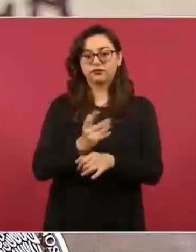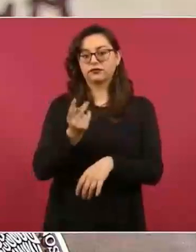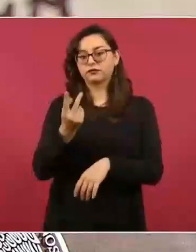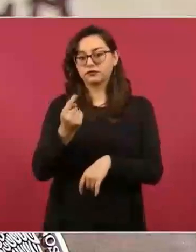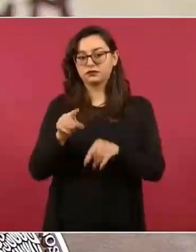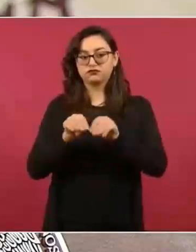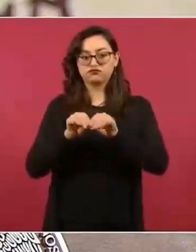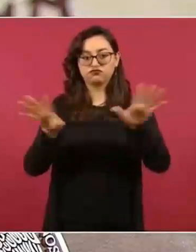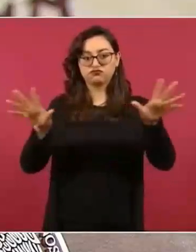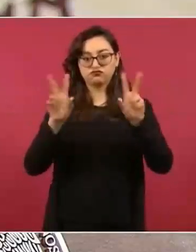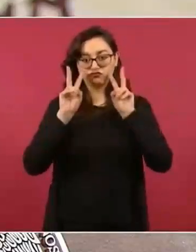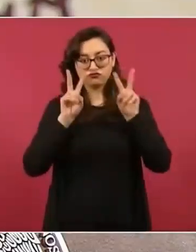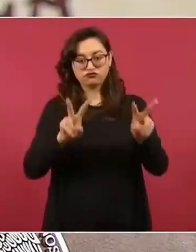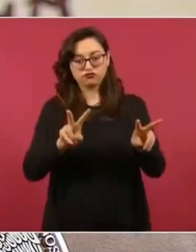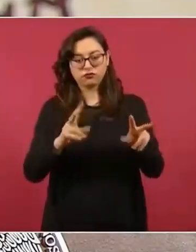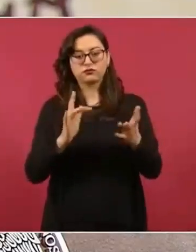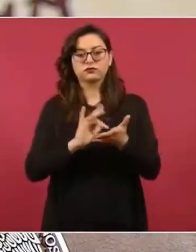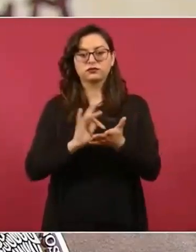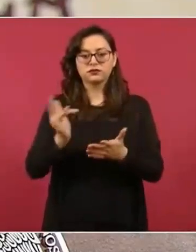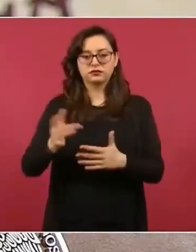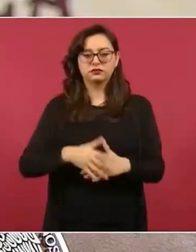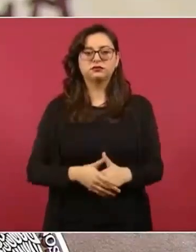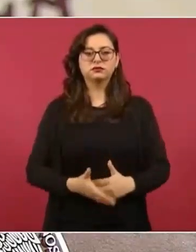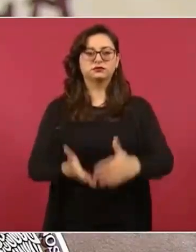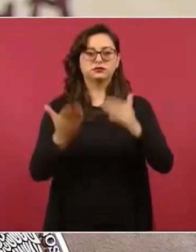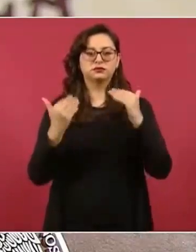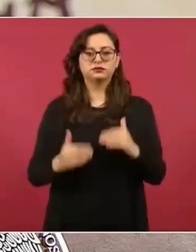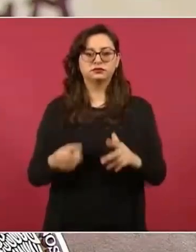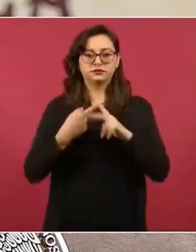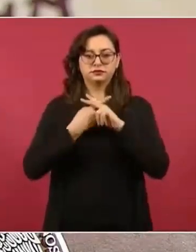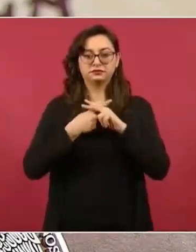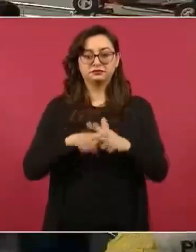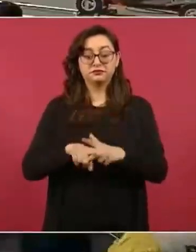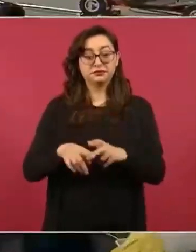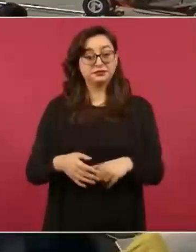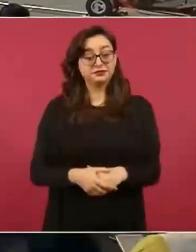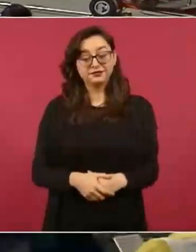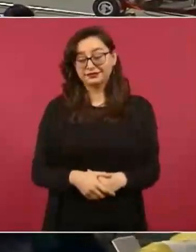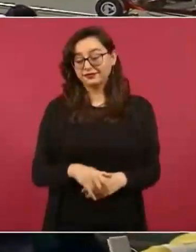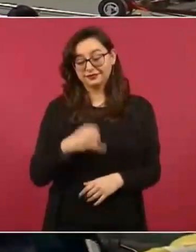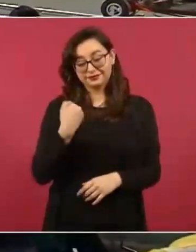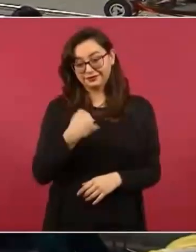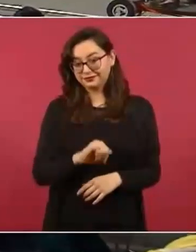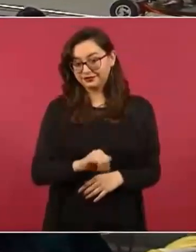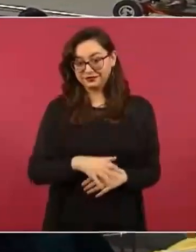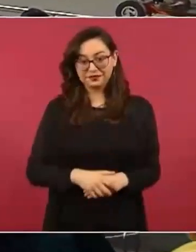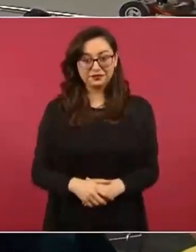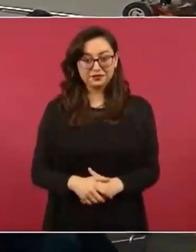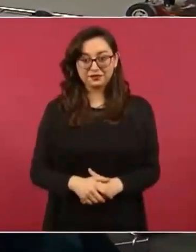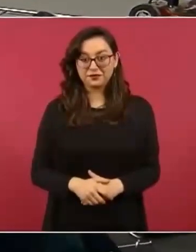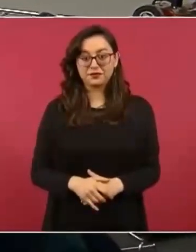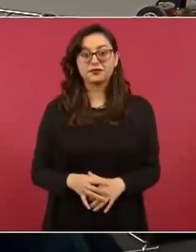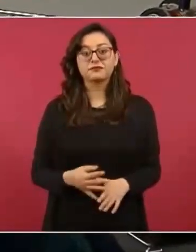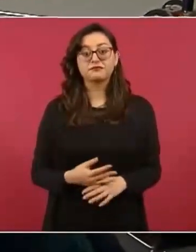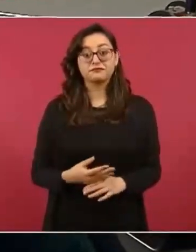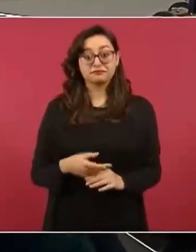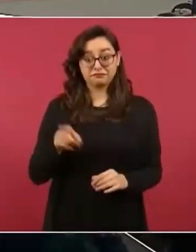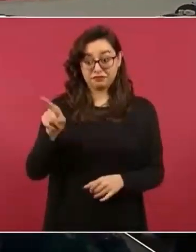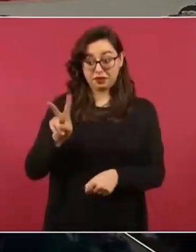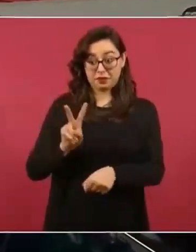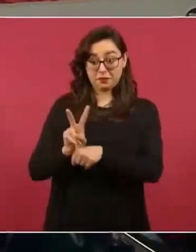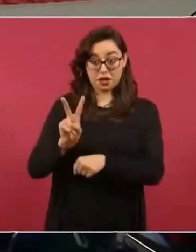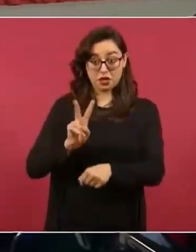Vamos a iniciar con un absurdo. Inventan que militares venezolanos